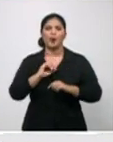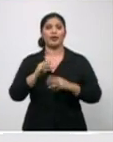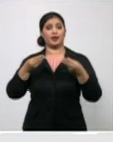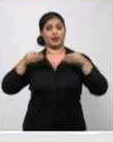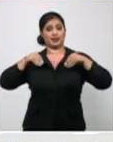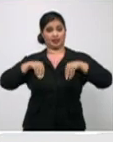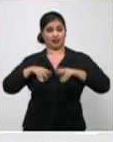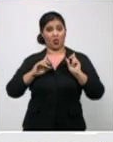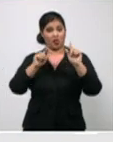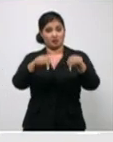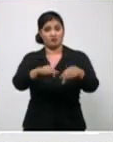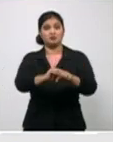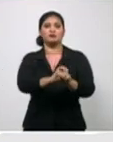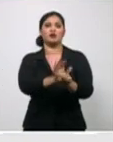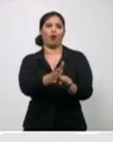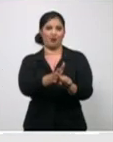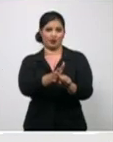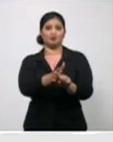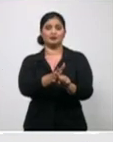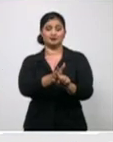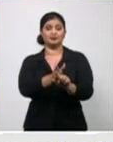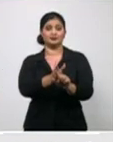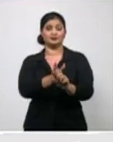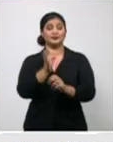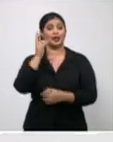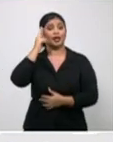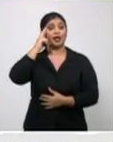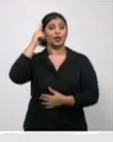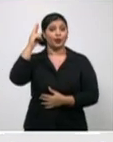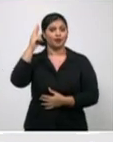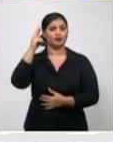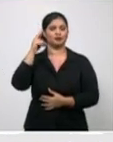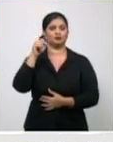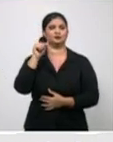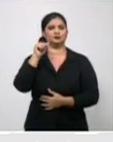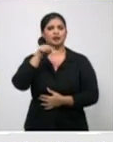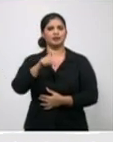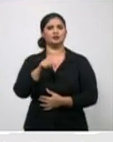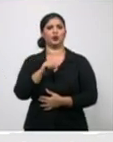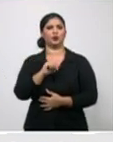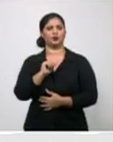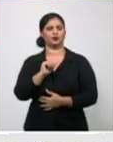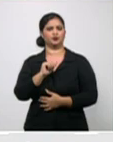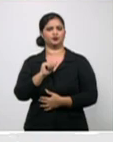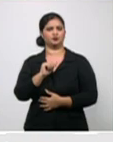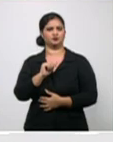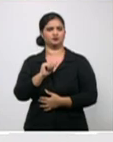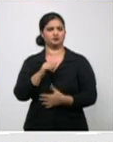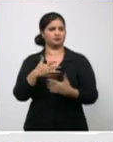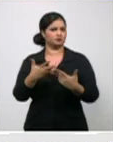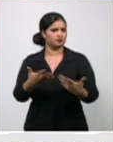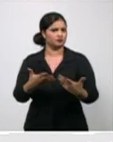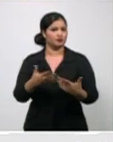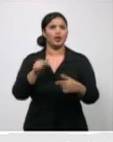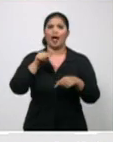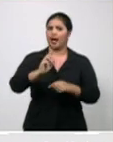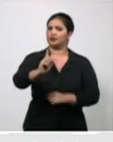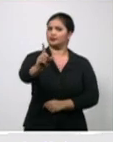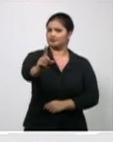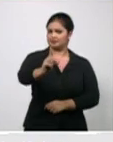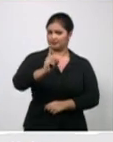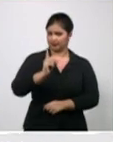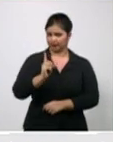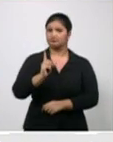Y recordamos el APK, no sé, vamos incluso a traer aquí a un especialista para que